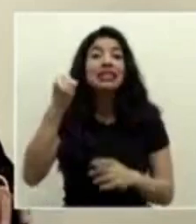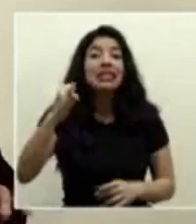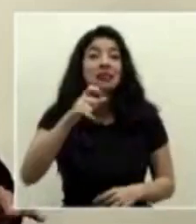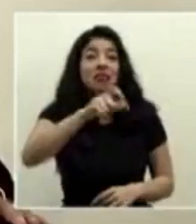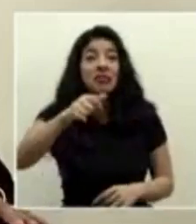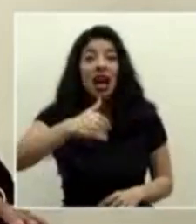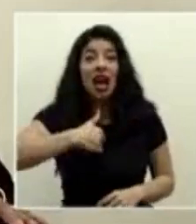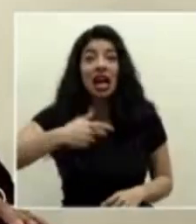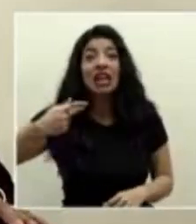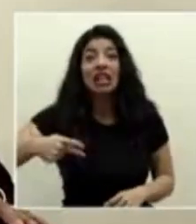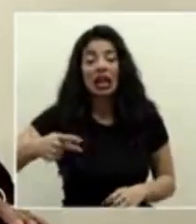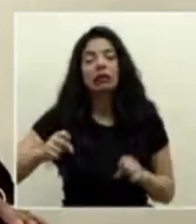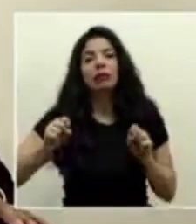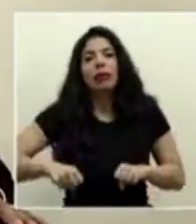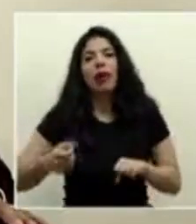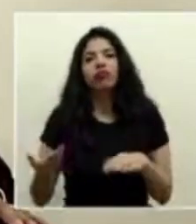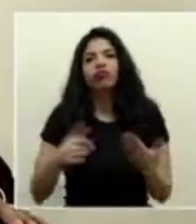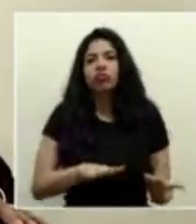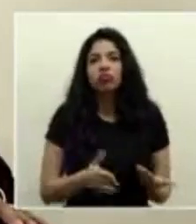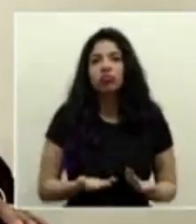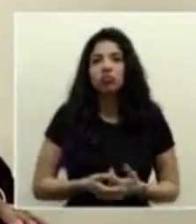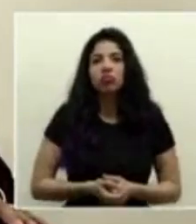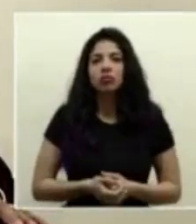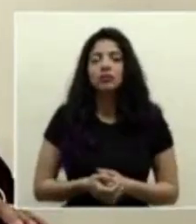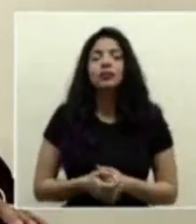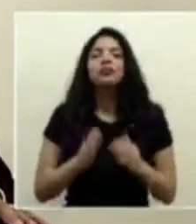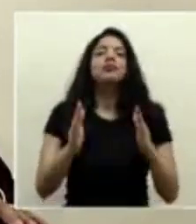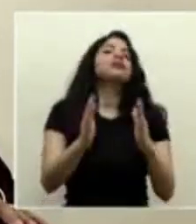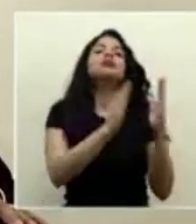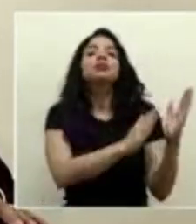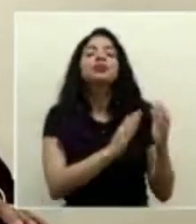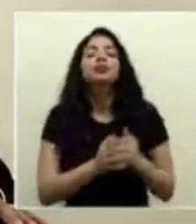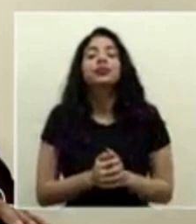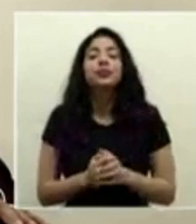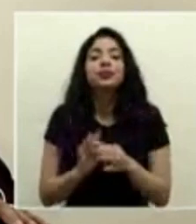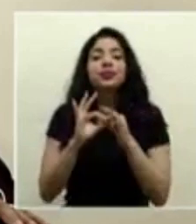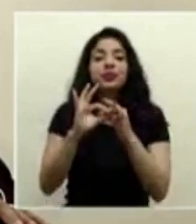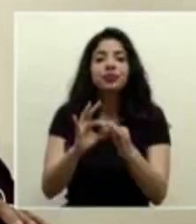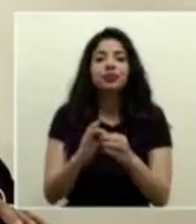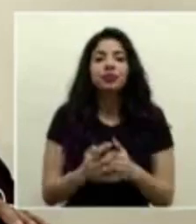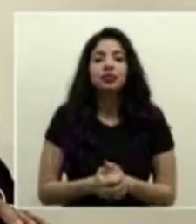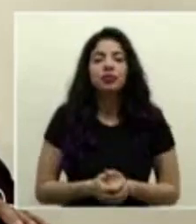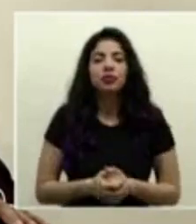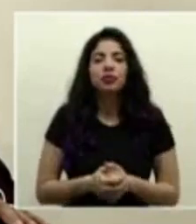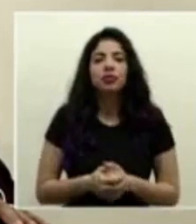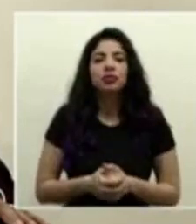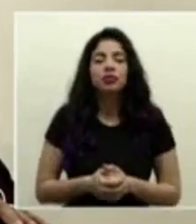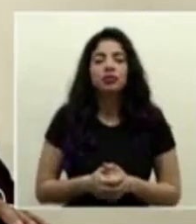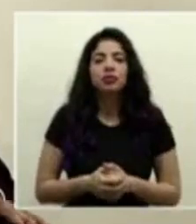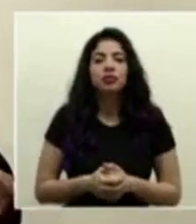factores de riesgo. Con respecto a el